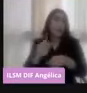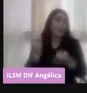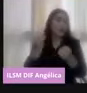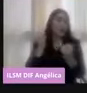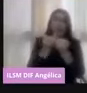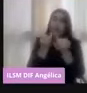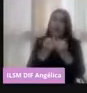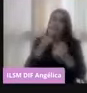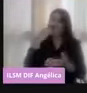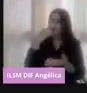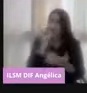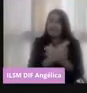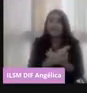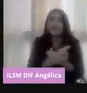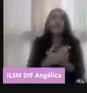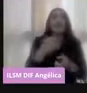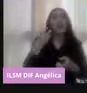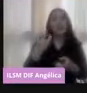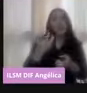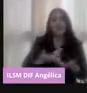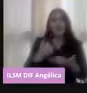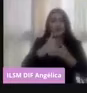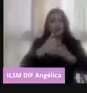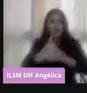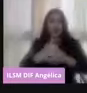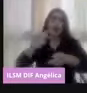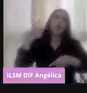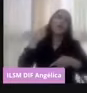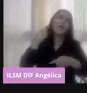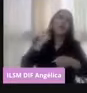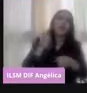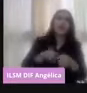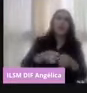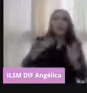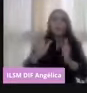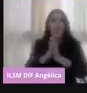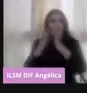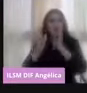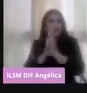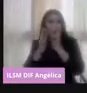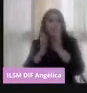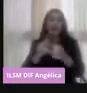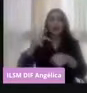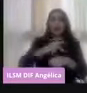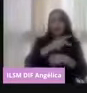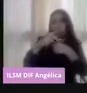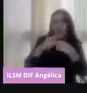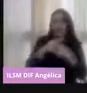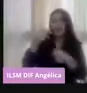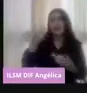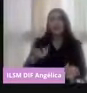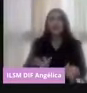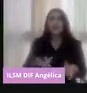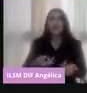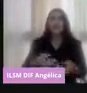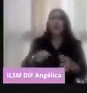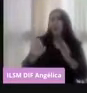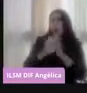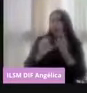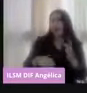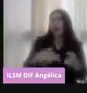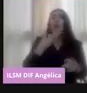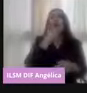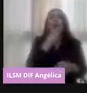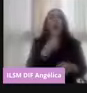nos van a permitir intervenir en la vida política de nuestro país. Entonces, ¿por qué digo que un joven o una joven de